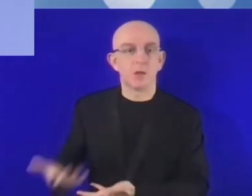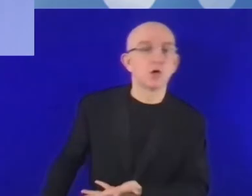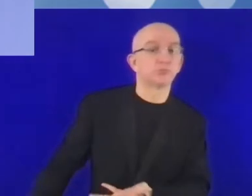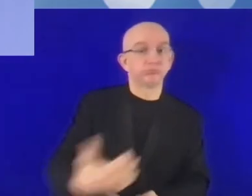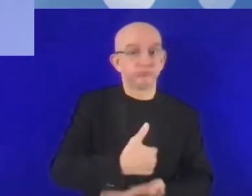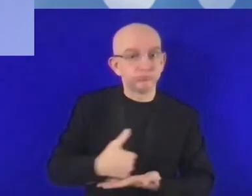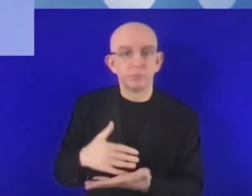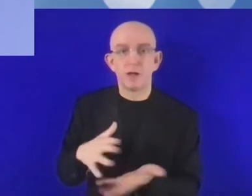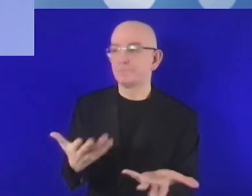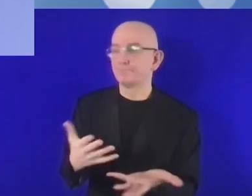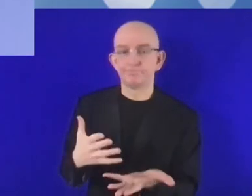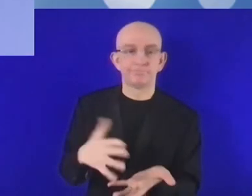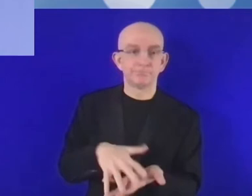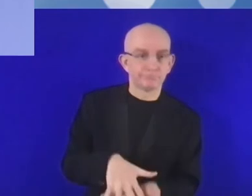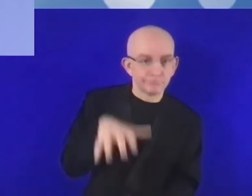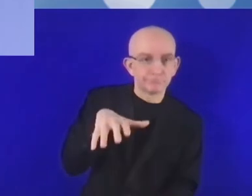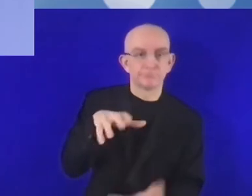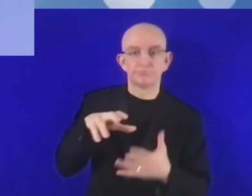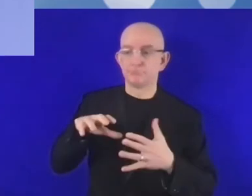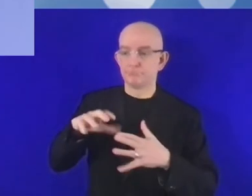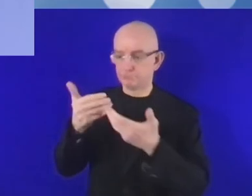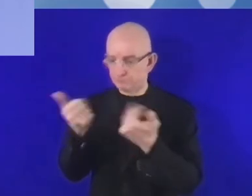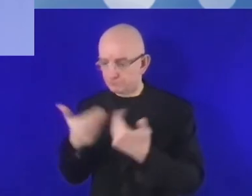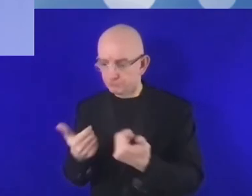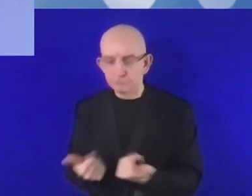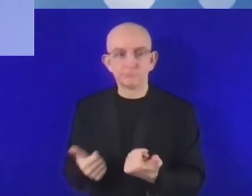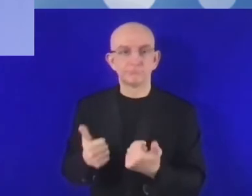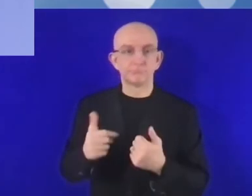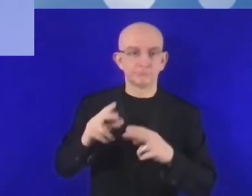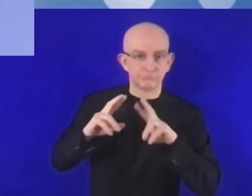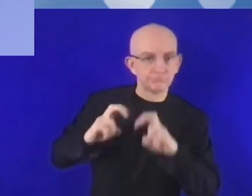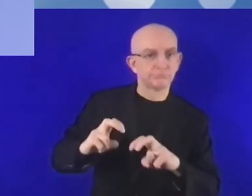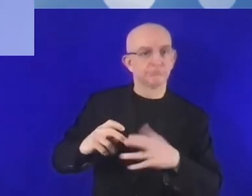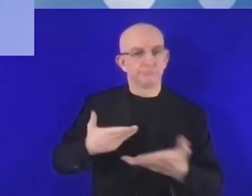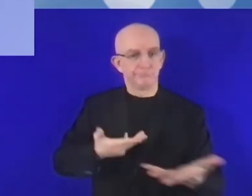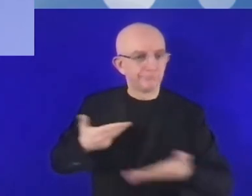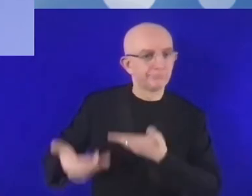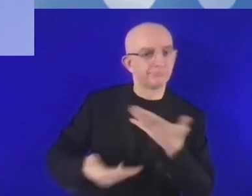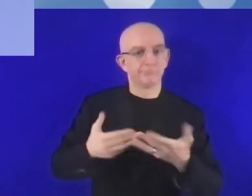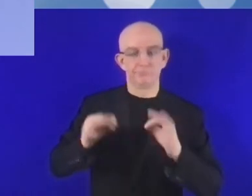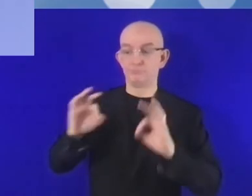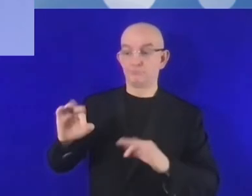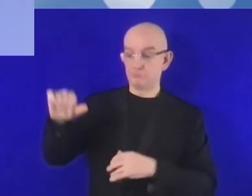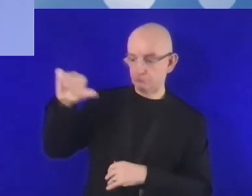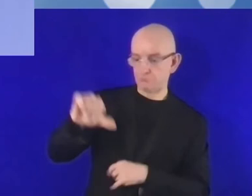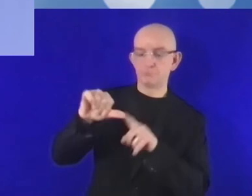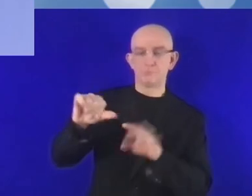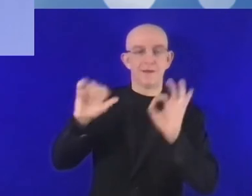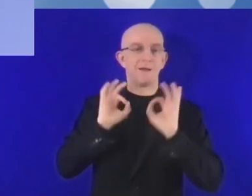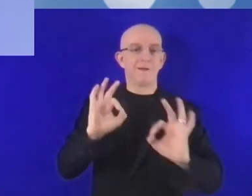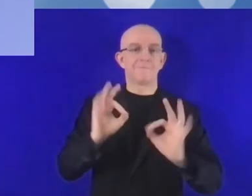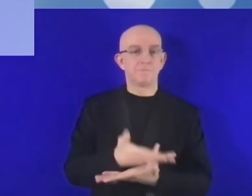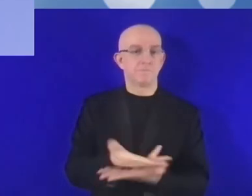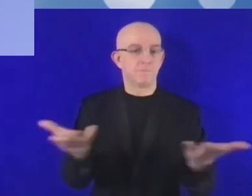recoger, recopilar, agregar y procesar los datos. Sin embargo, para que esto sea